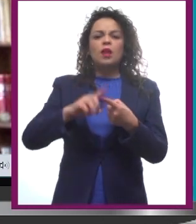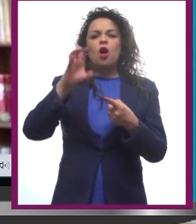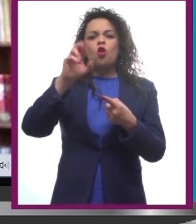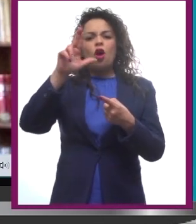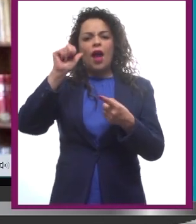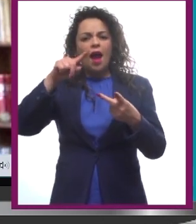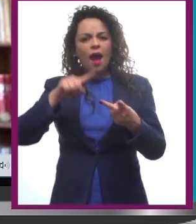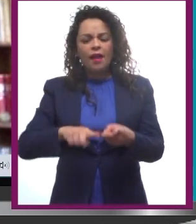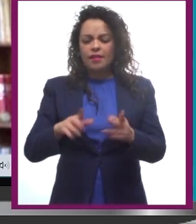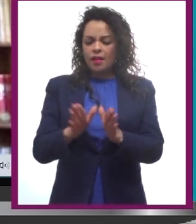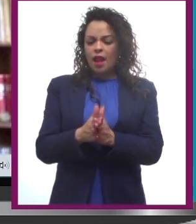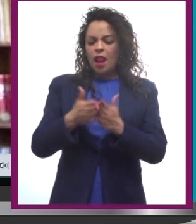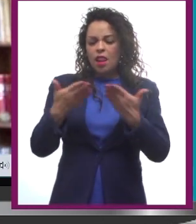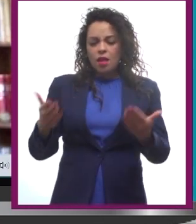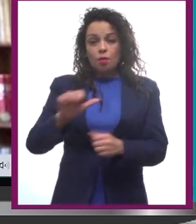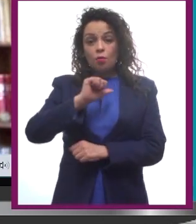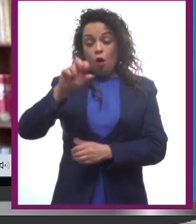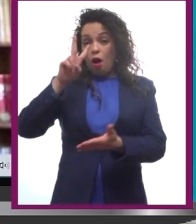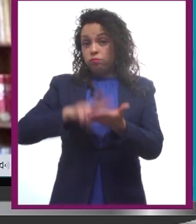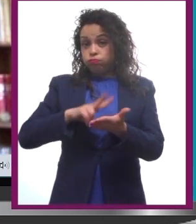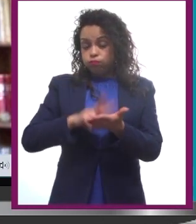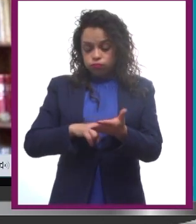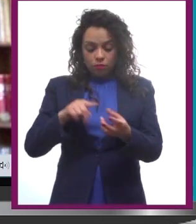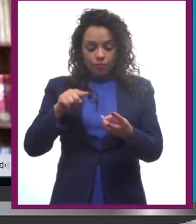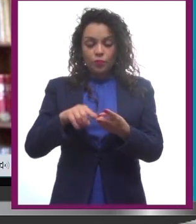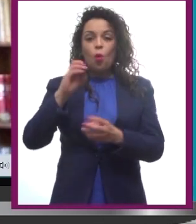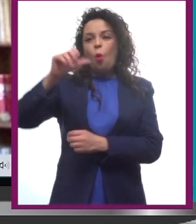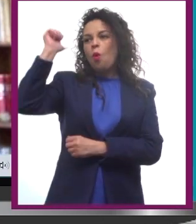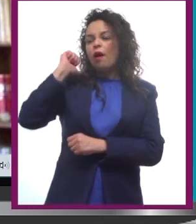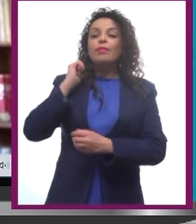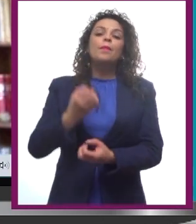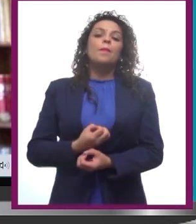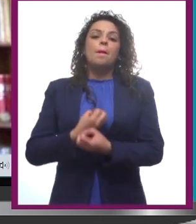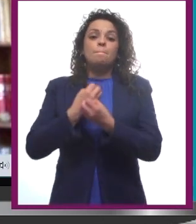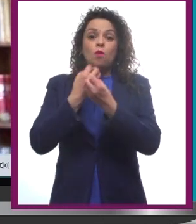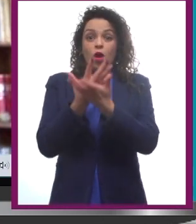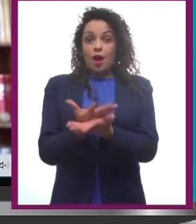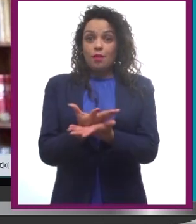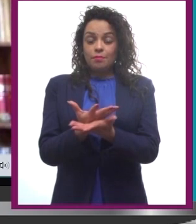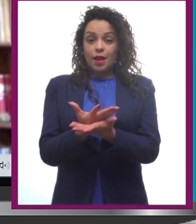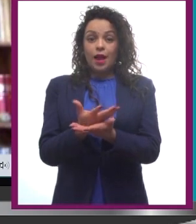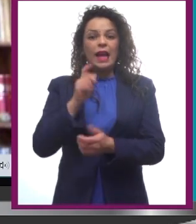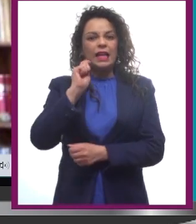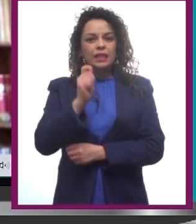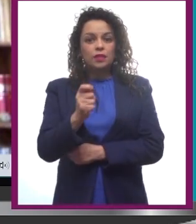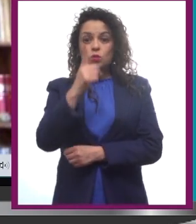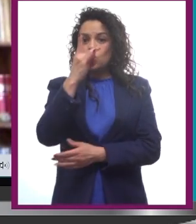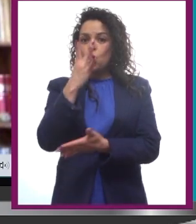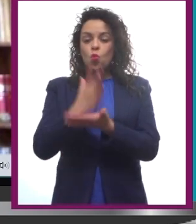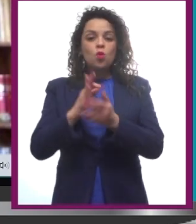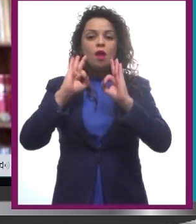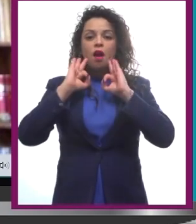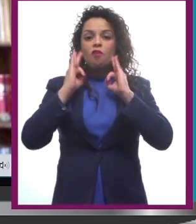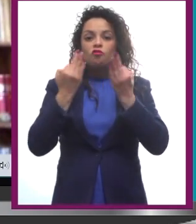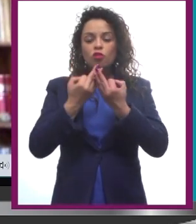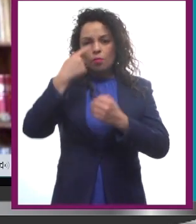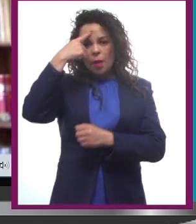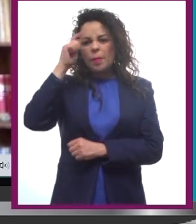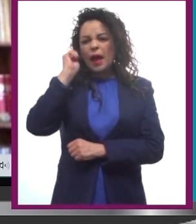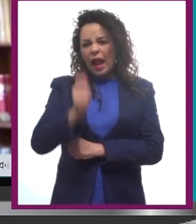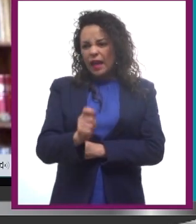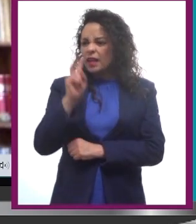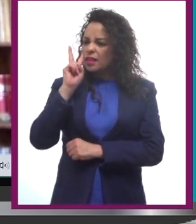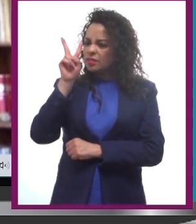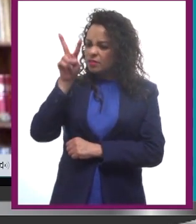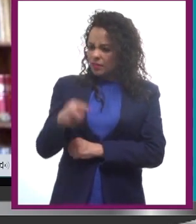en los libros sagrados, en los poemas antiguos. Pues como una sola forma de ver la vida, ¿no?